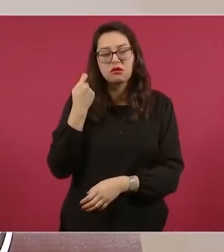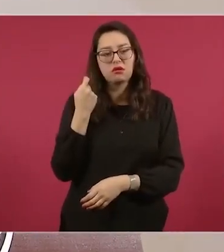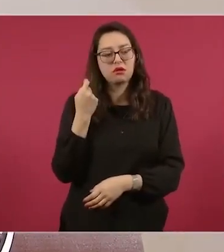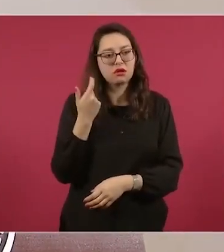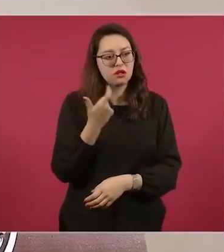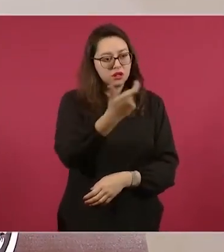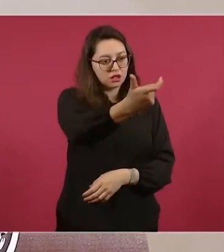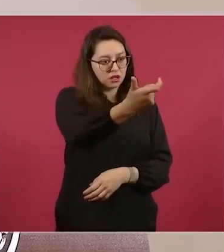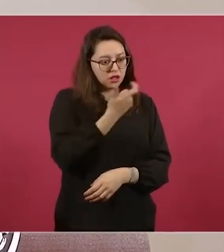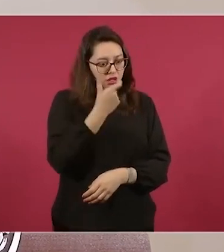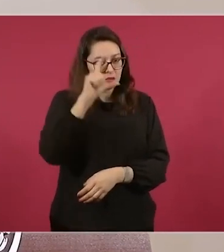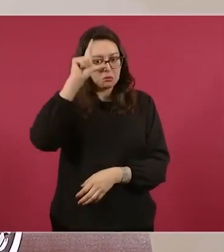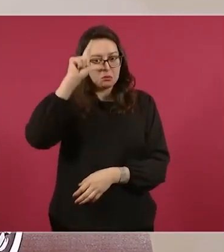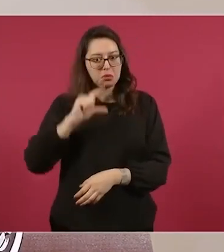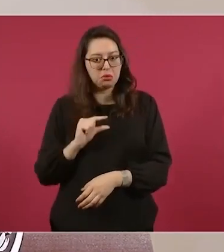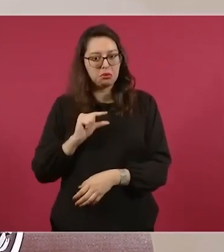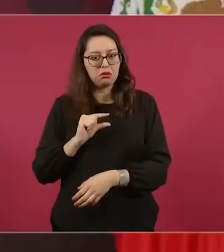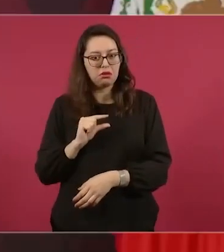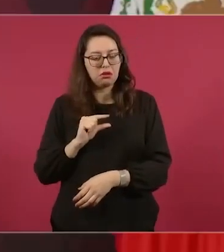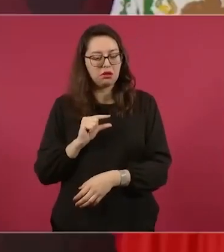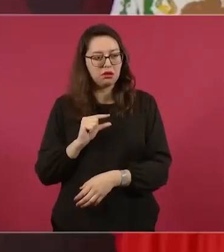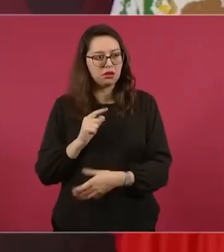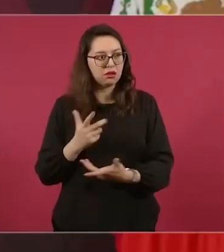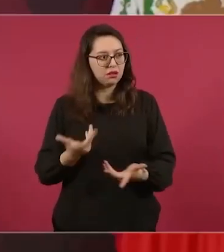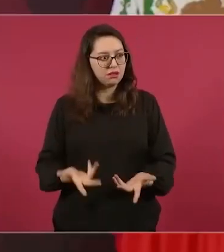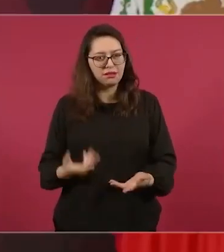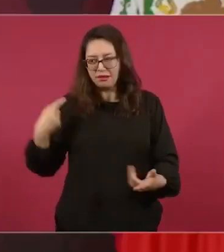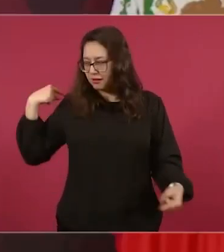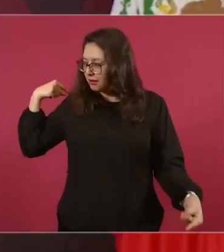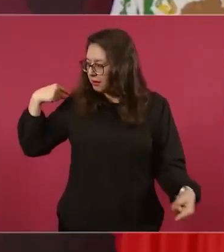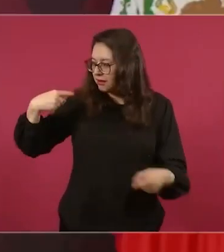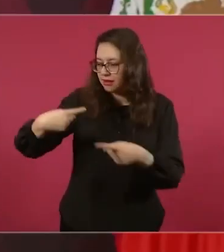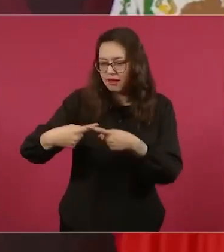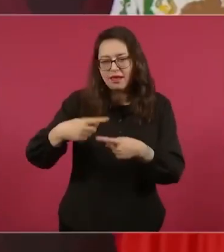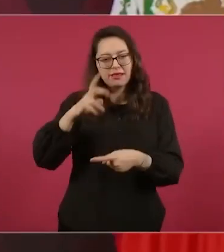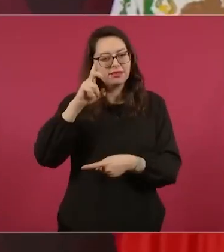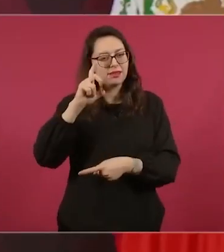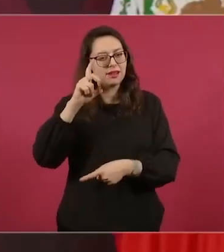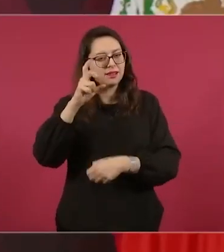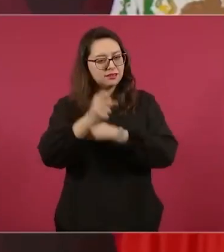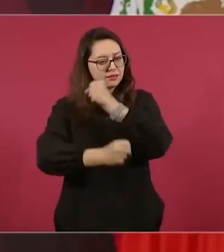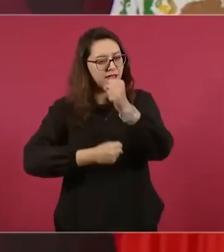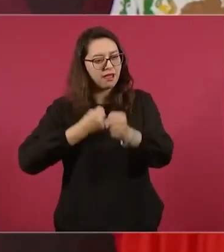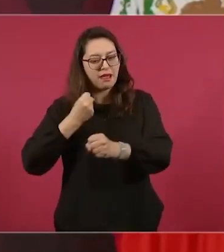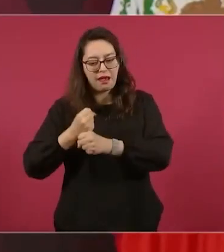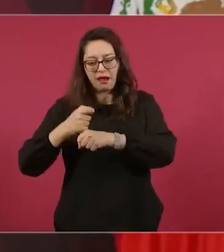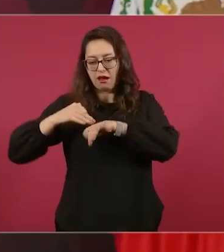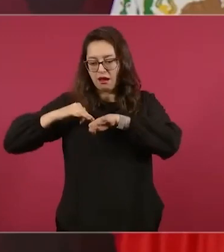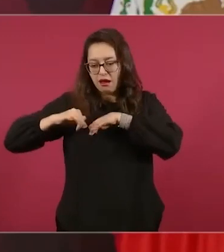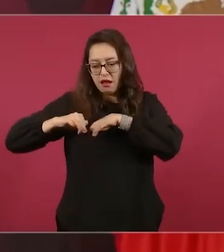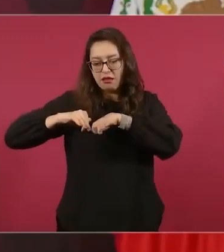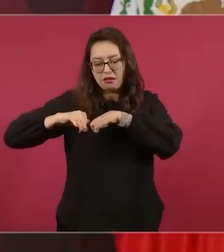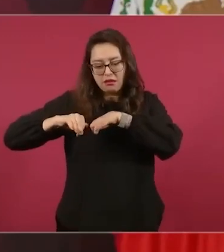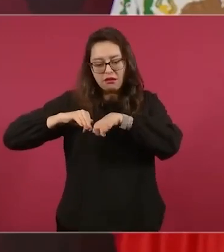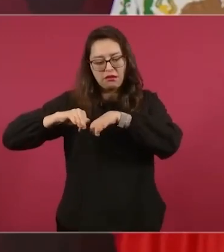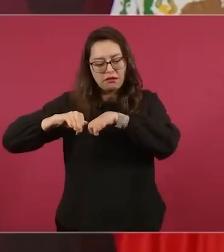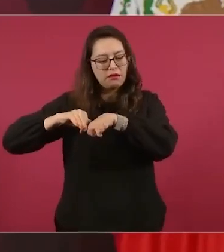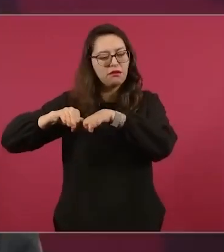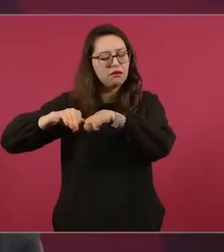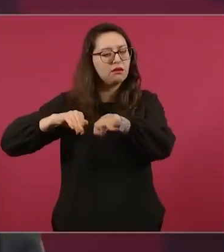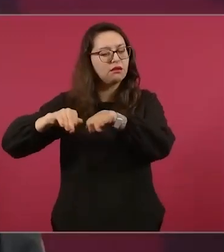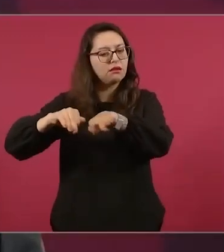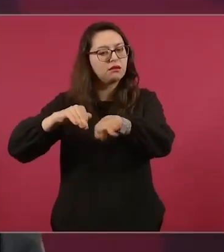Batres inscribirla al Issste y a recortarle el salario como lo había solicitado. A pregunta expresa en conferencia de prensa, el jefe del Ejecutivo Federal